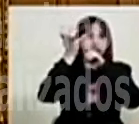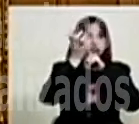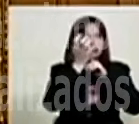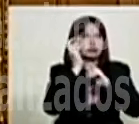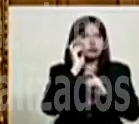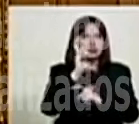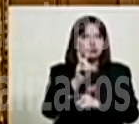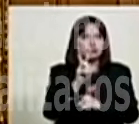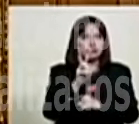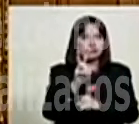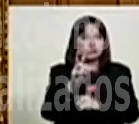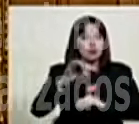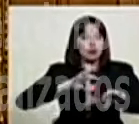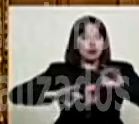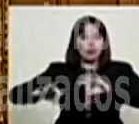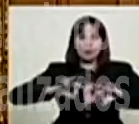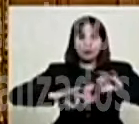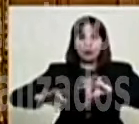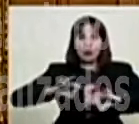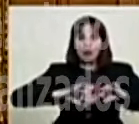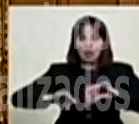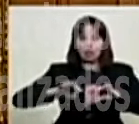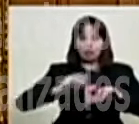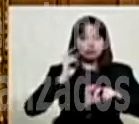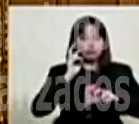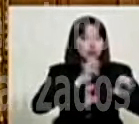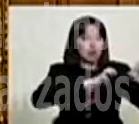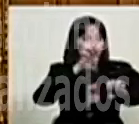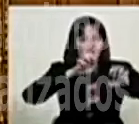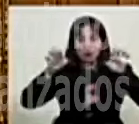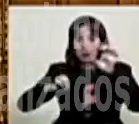Habían preparado y habían estudiado el terreno.